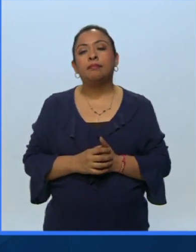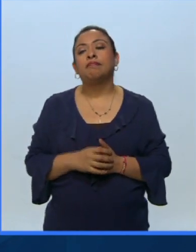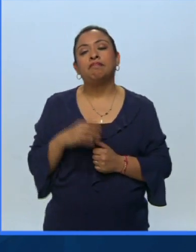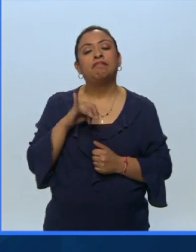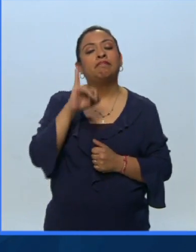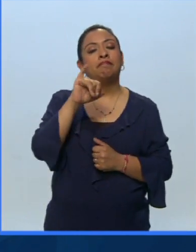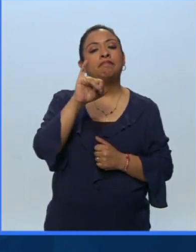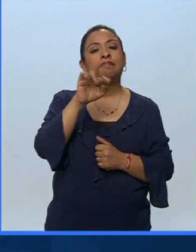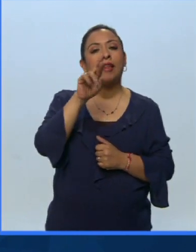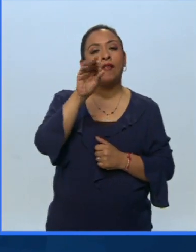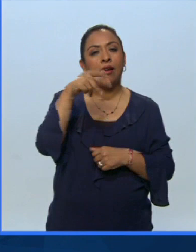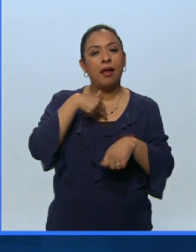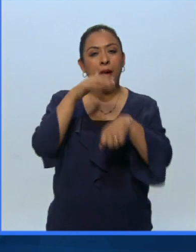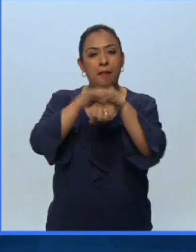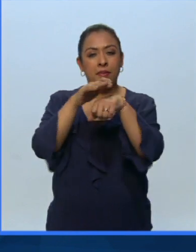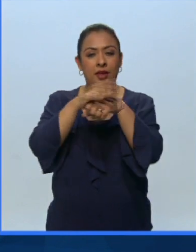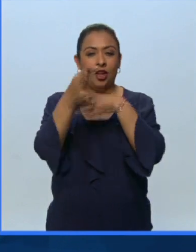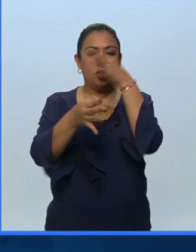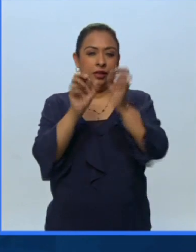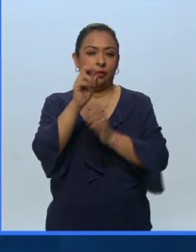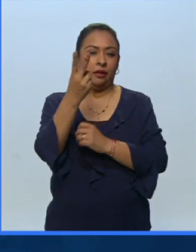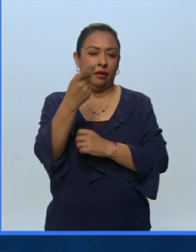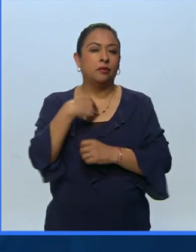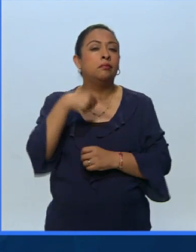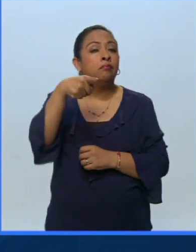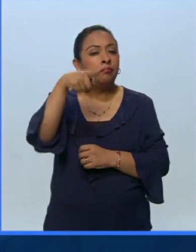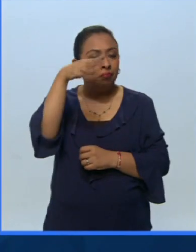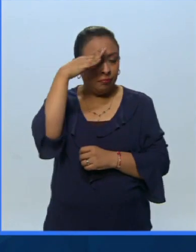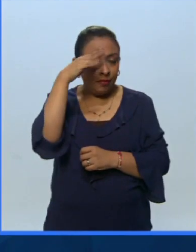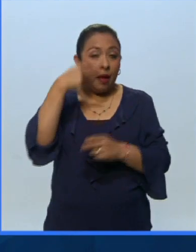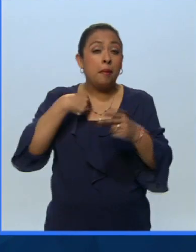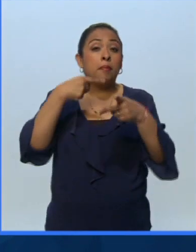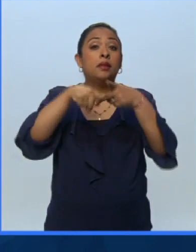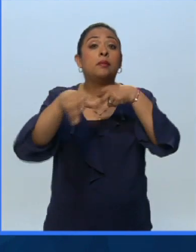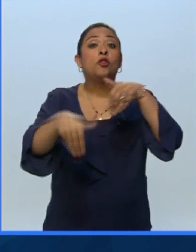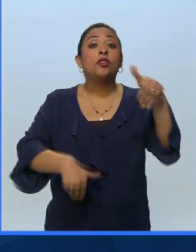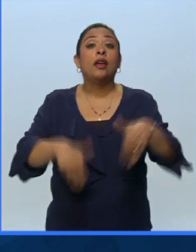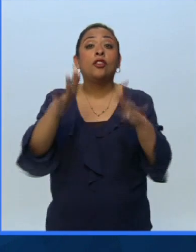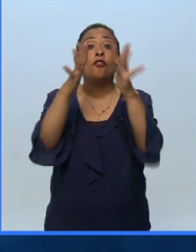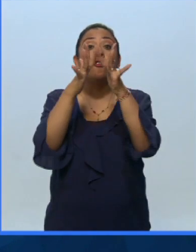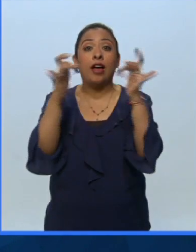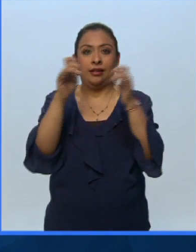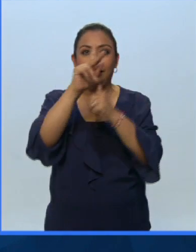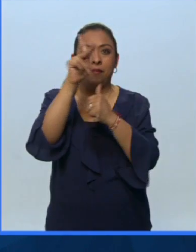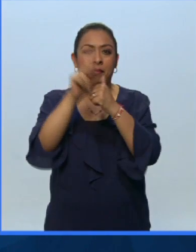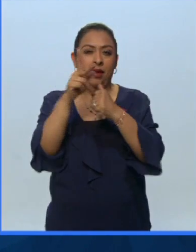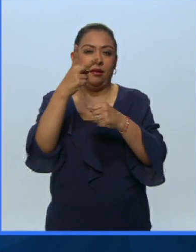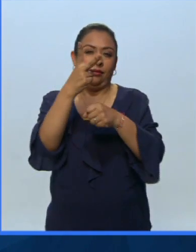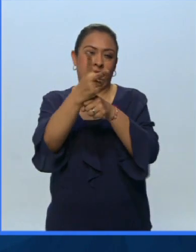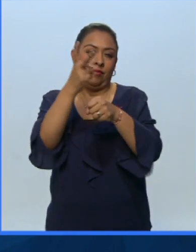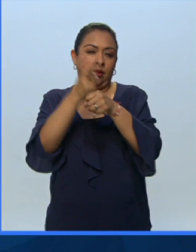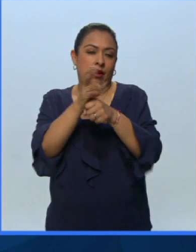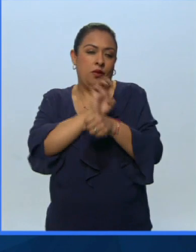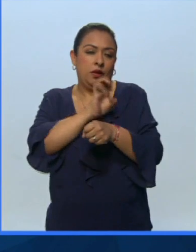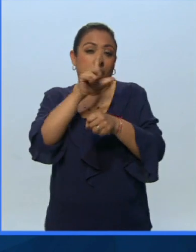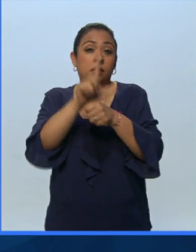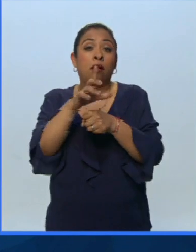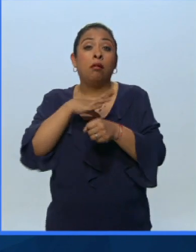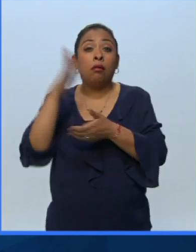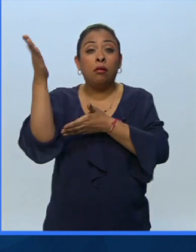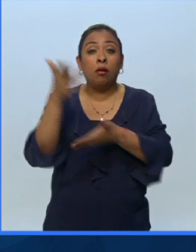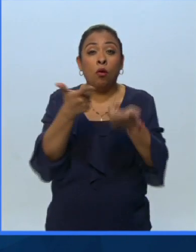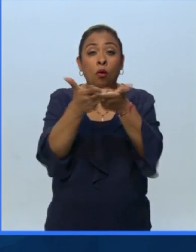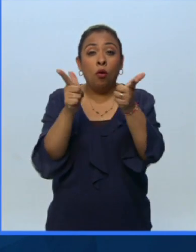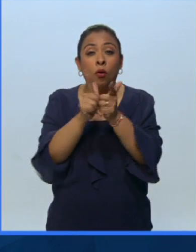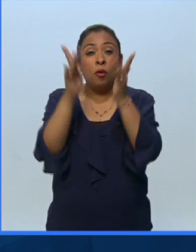Así es, Rafael, amigos de Noticias 22. ¿Qué te parece si comenzamos con Teatro de Francia, País, invitado de honor? Aquí ha llegado una compañía